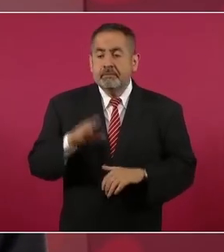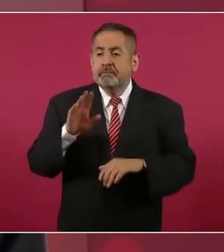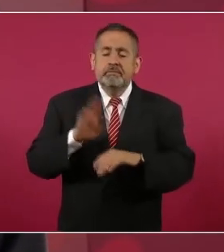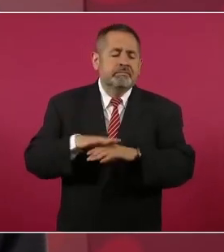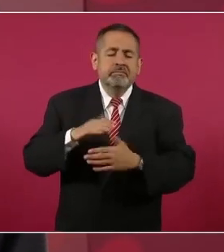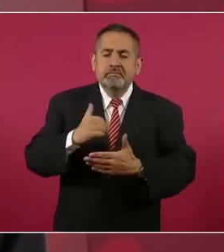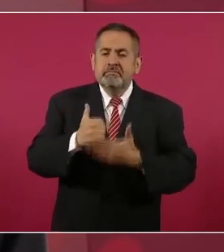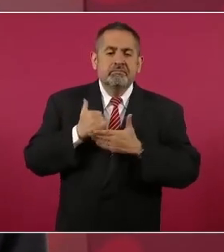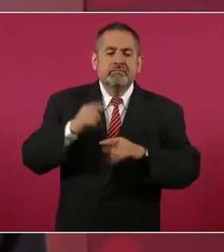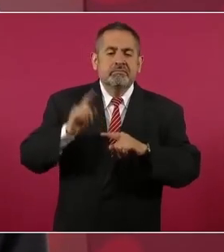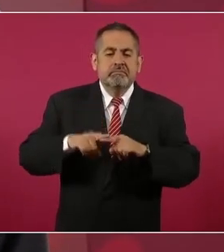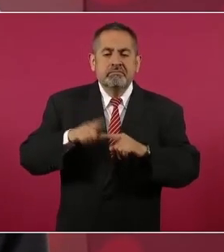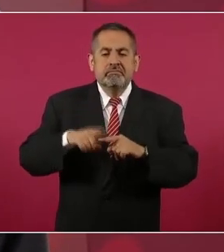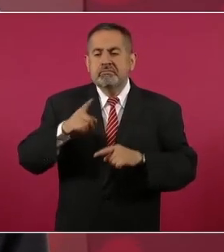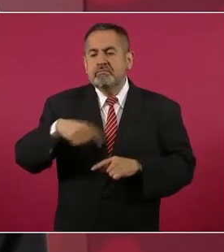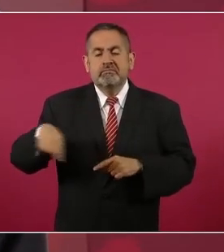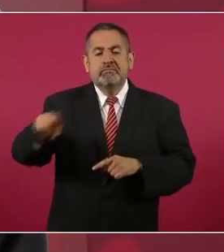ayudan,